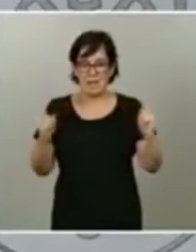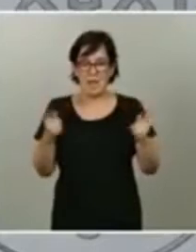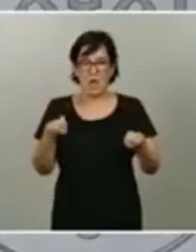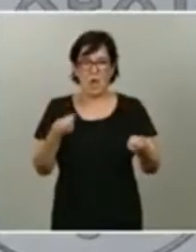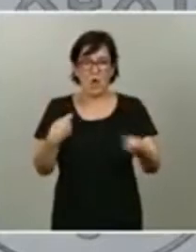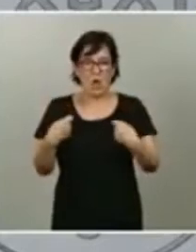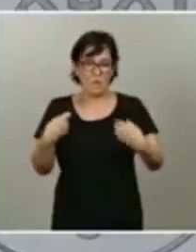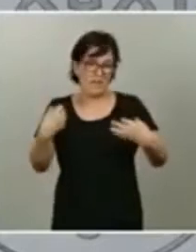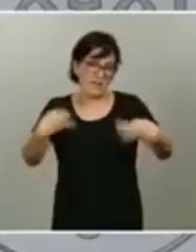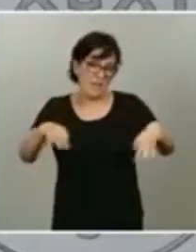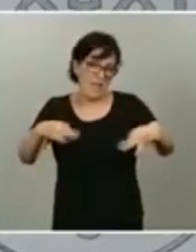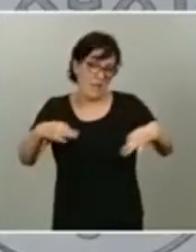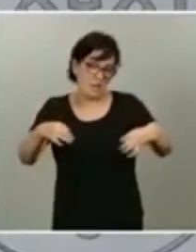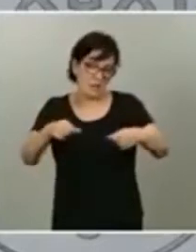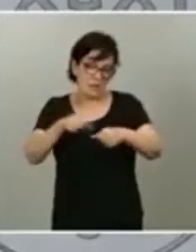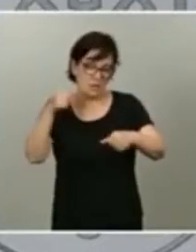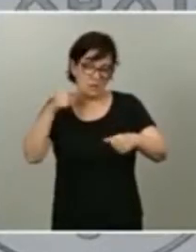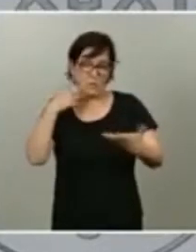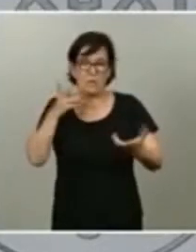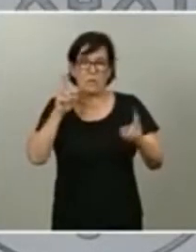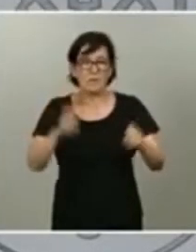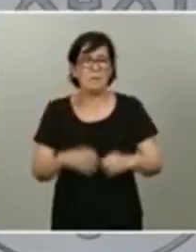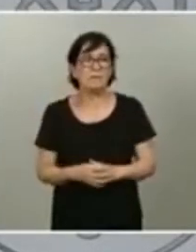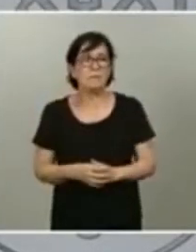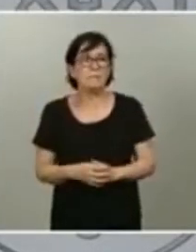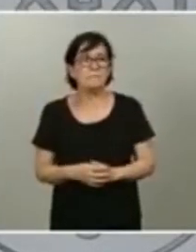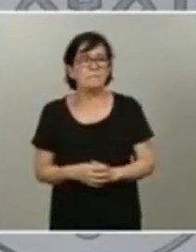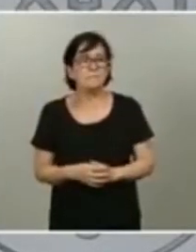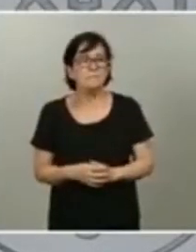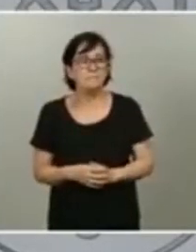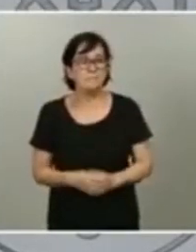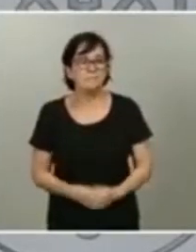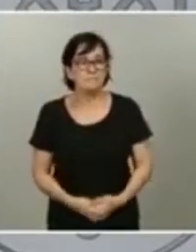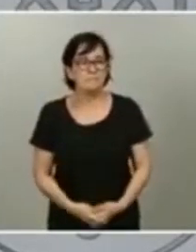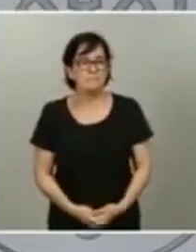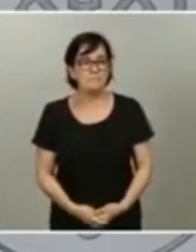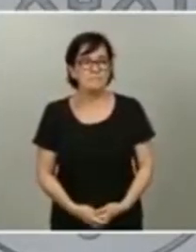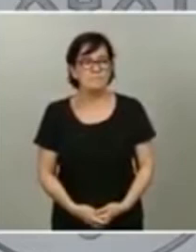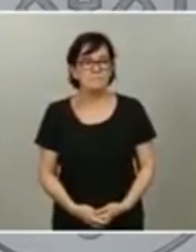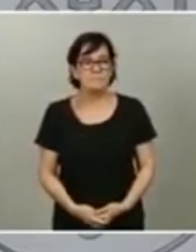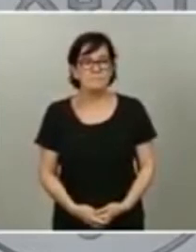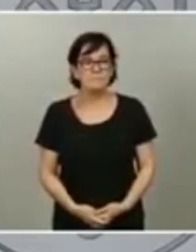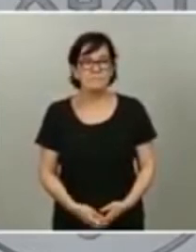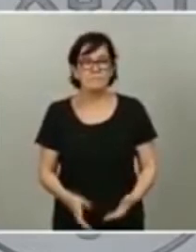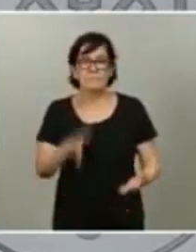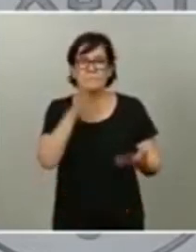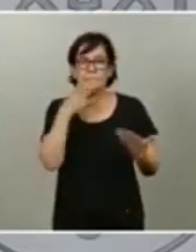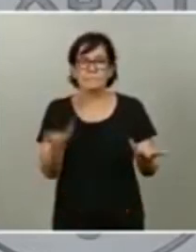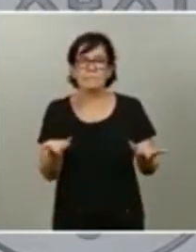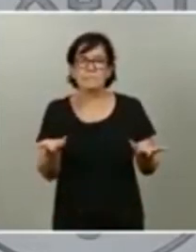habituales o de cualquier otra cuestión por eso ojalá que sí que esa